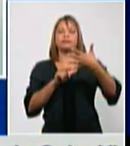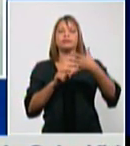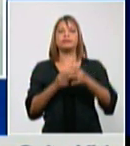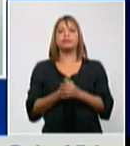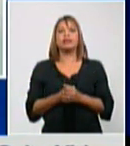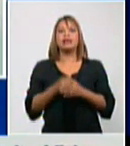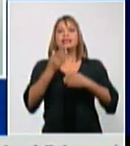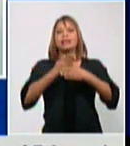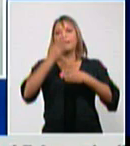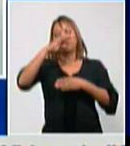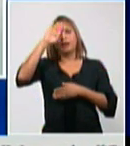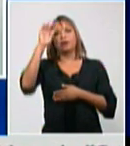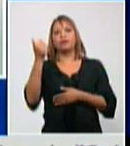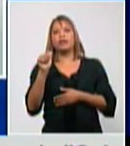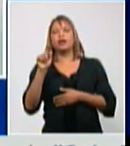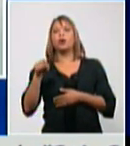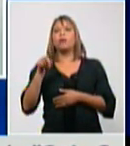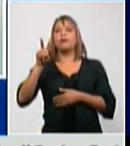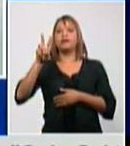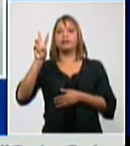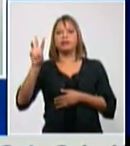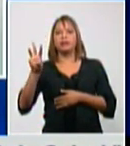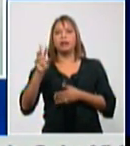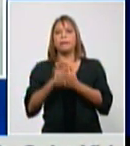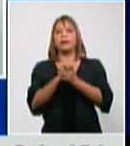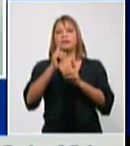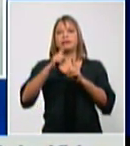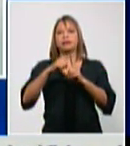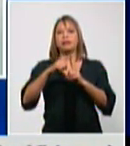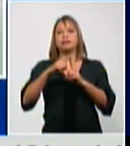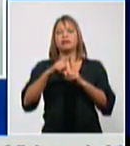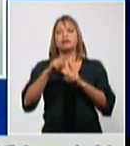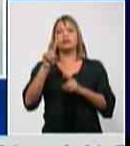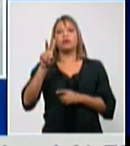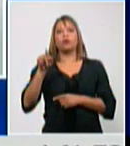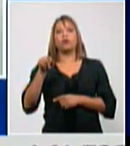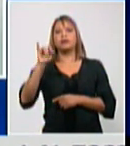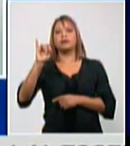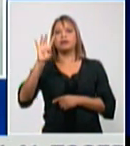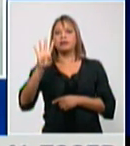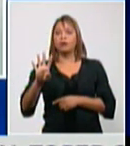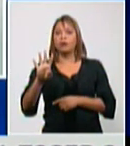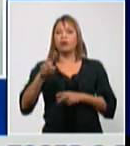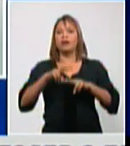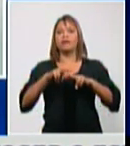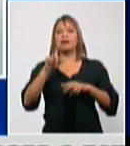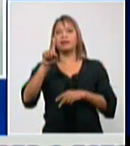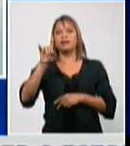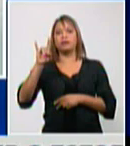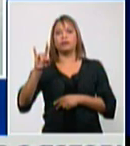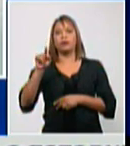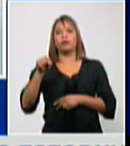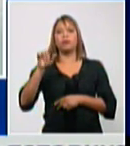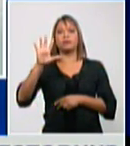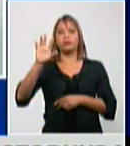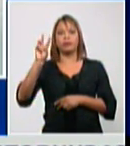Matanza 12,64 La Habana 19,53